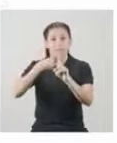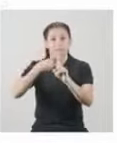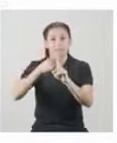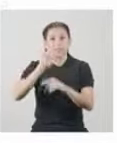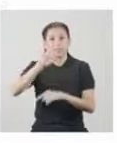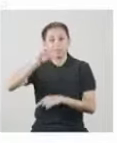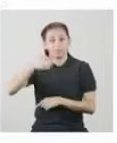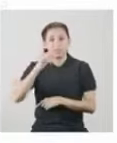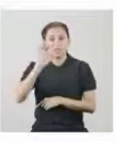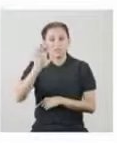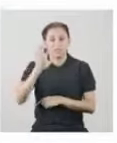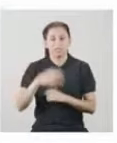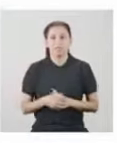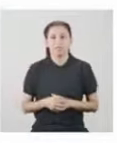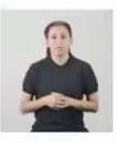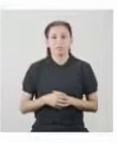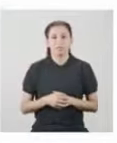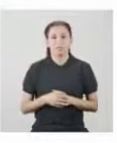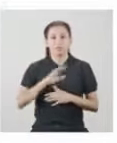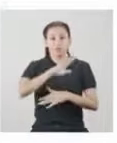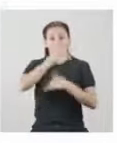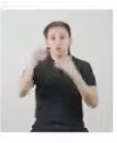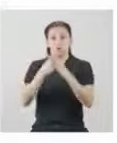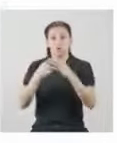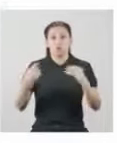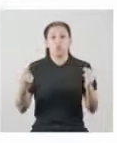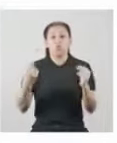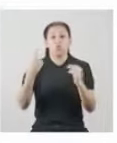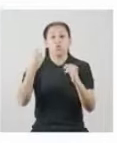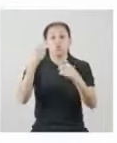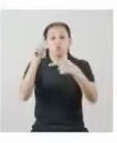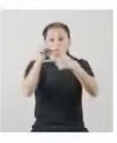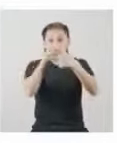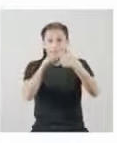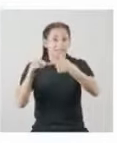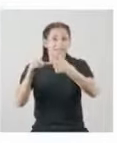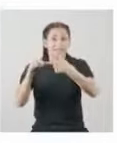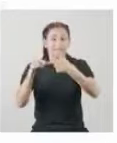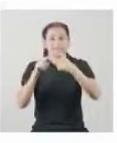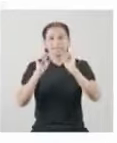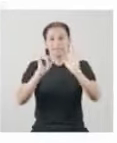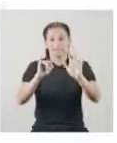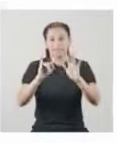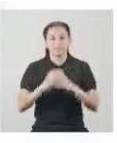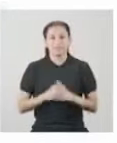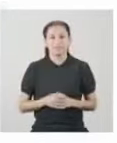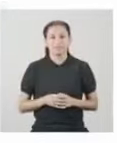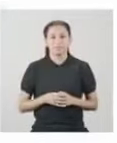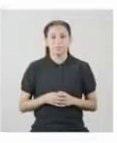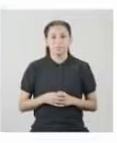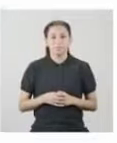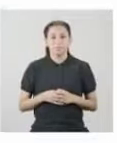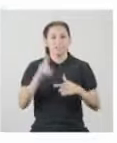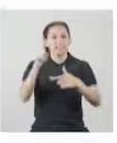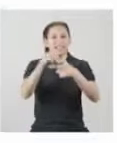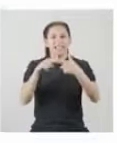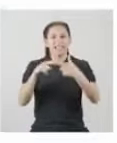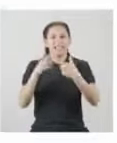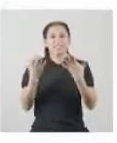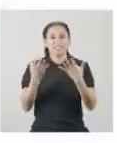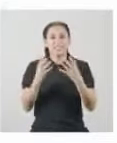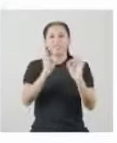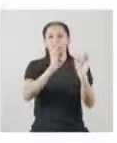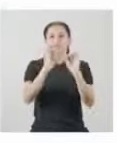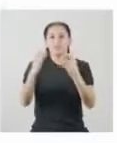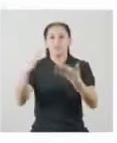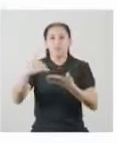más 3,5. Y dicha sumatoria la dividimos entre 6, es decir, entre